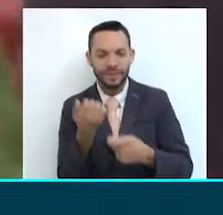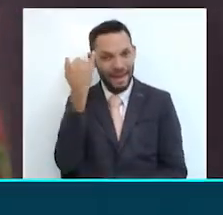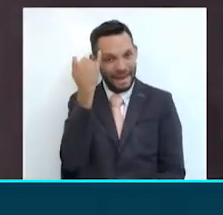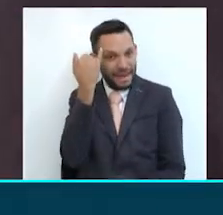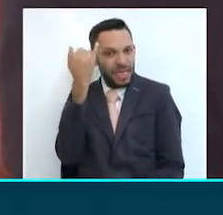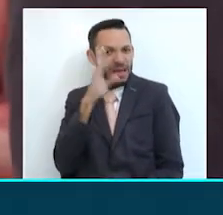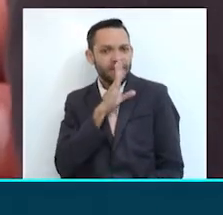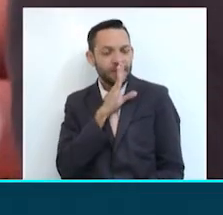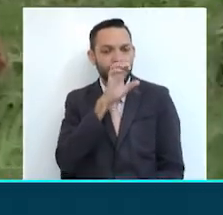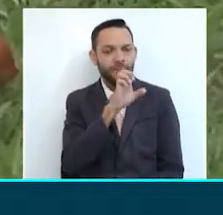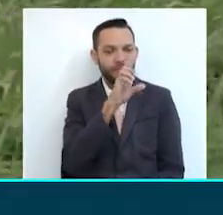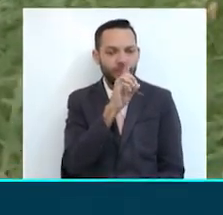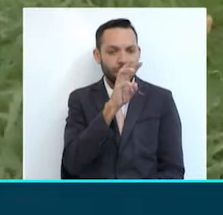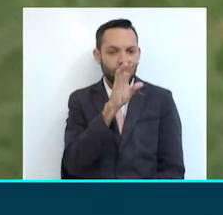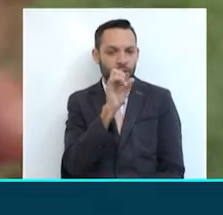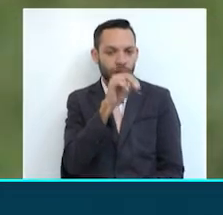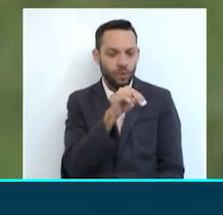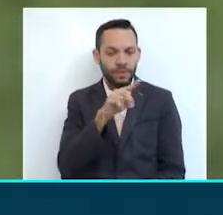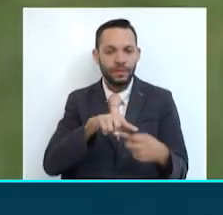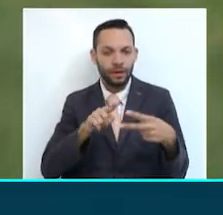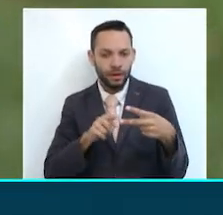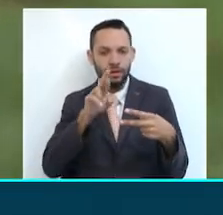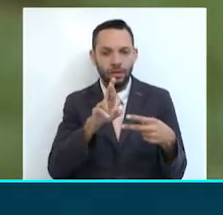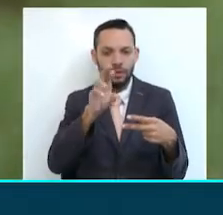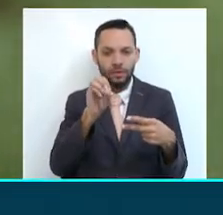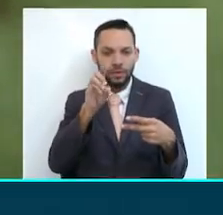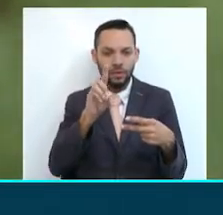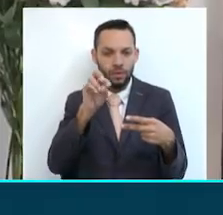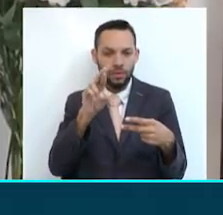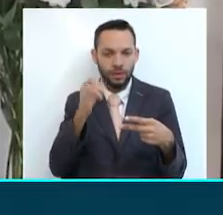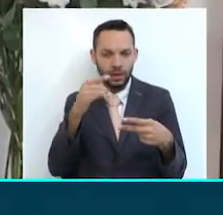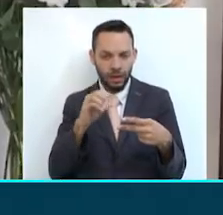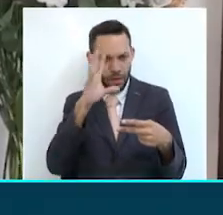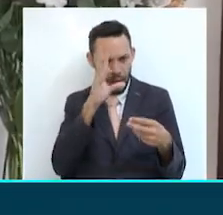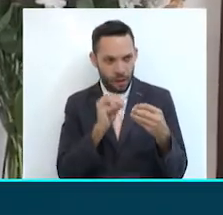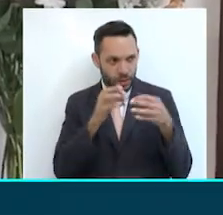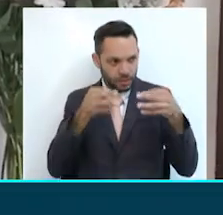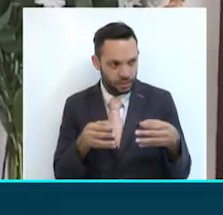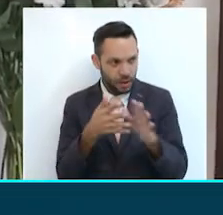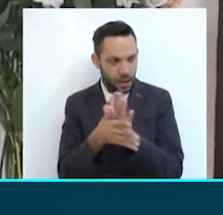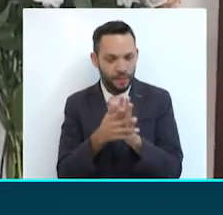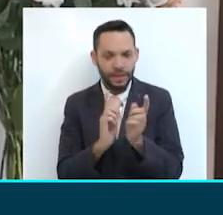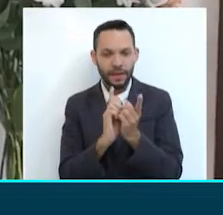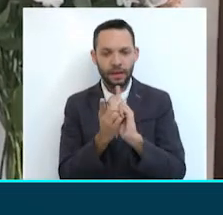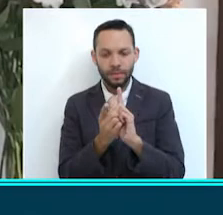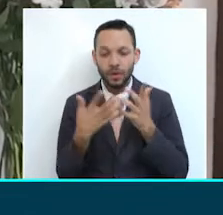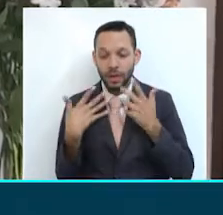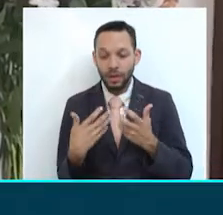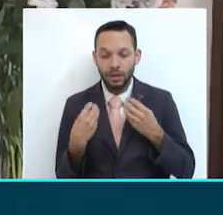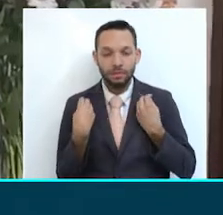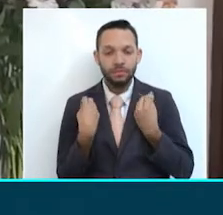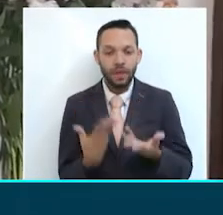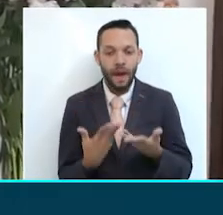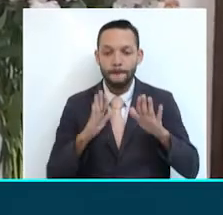Cámara Erwin Arias Betancur y del senador Rodrigo Lara Restrepo de Cambio Radical. Regular la conducta de ese individuo cuando